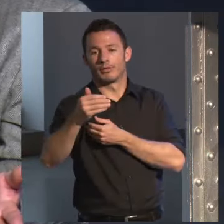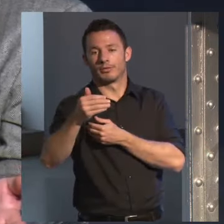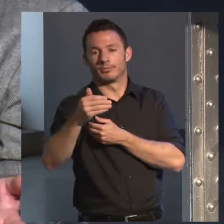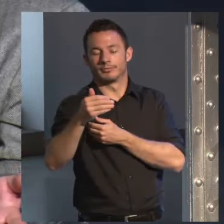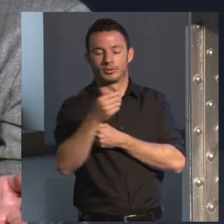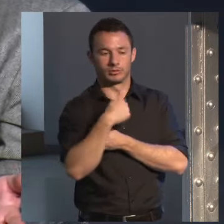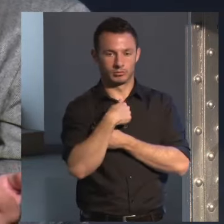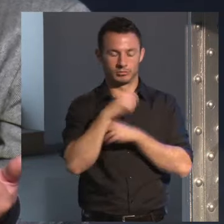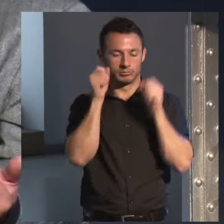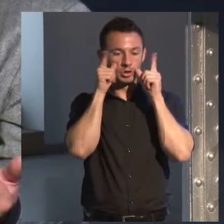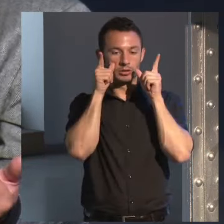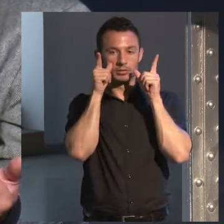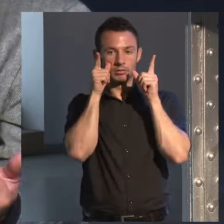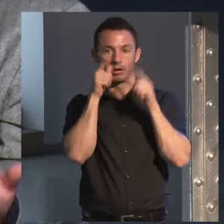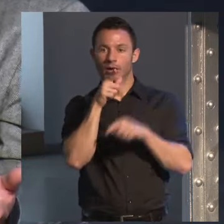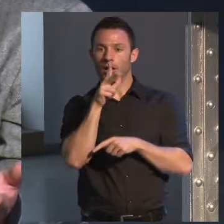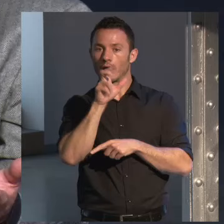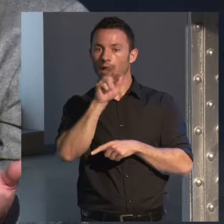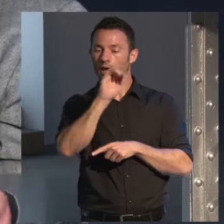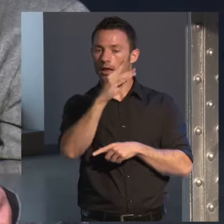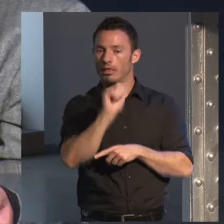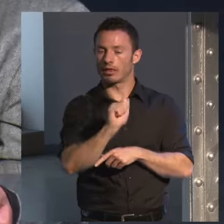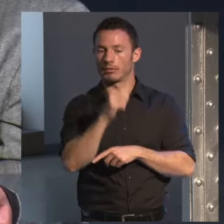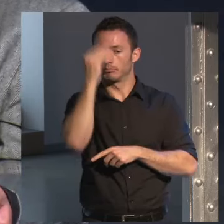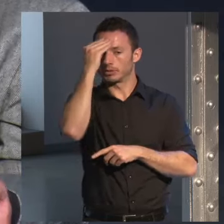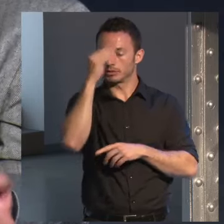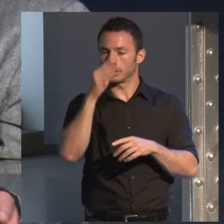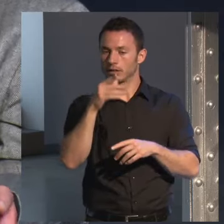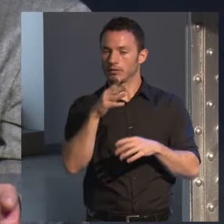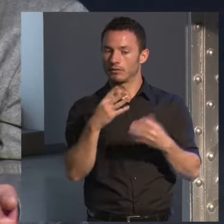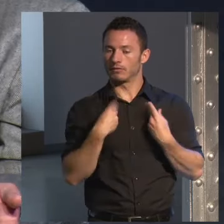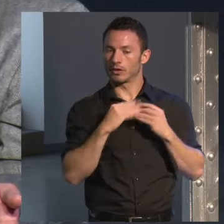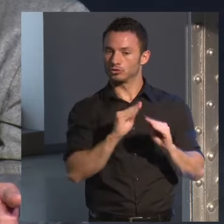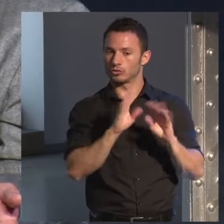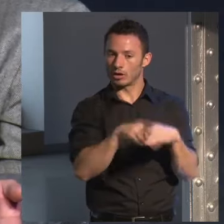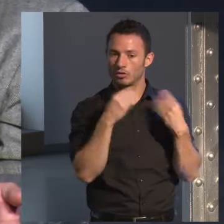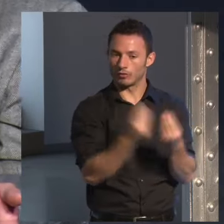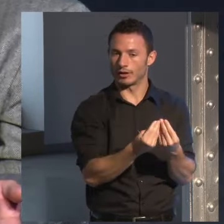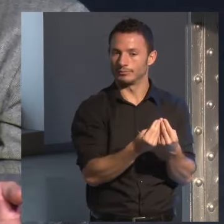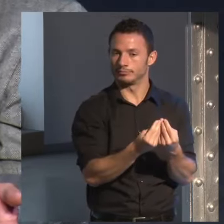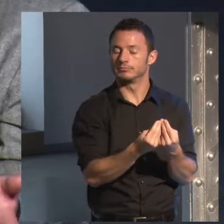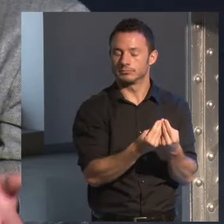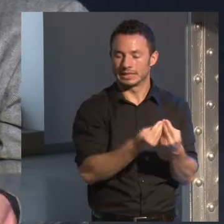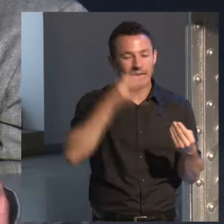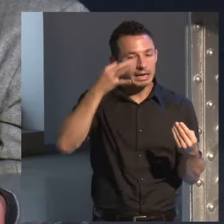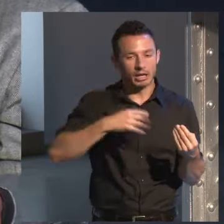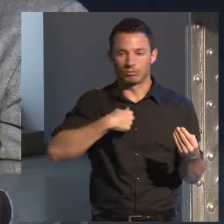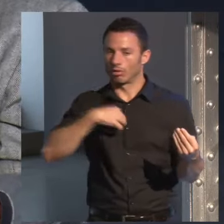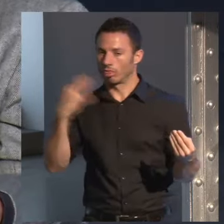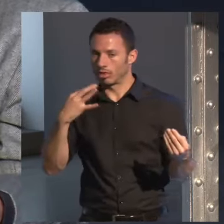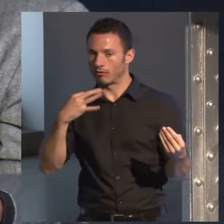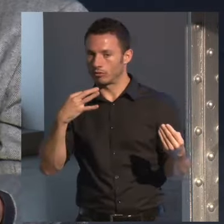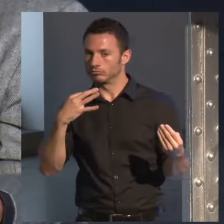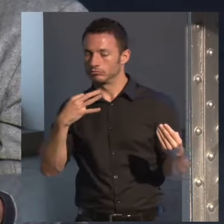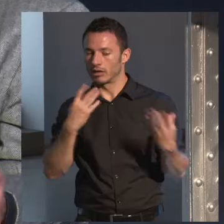vida era una novela que esa novela no se había escrito y que yo tenía que escribir la novela de la vida de José María Heredia